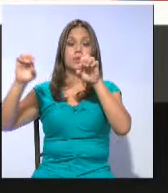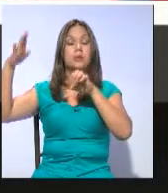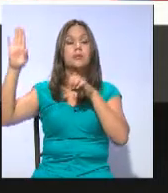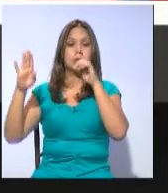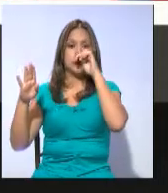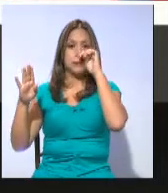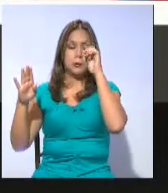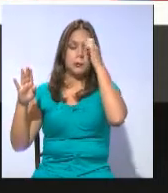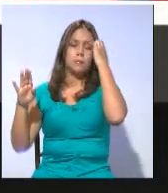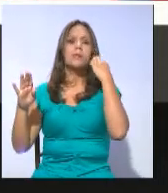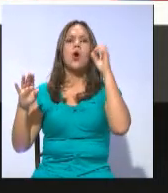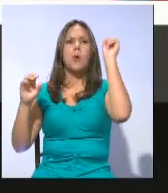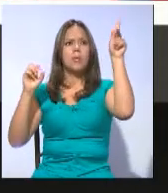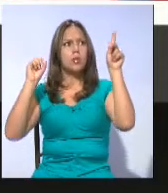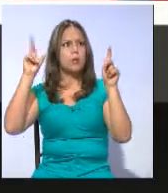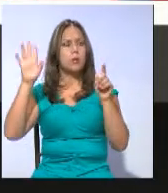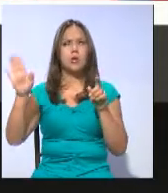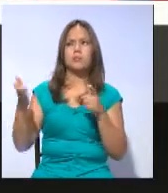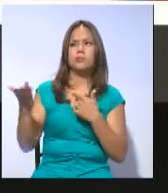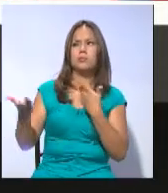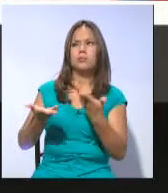Hubo reacciones desde los legisladores.